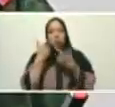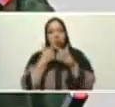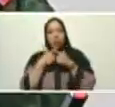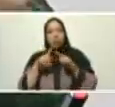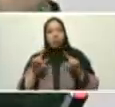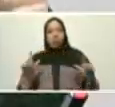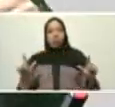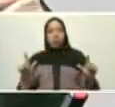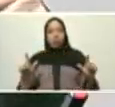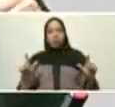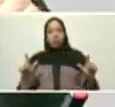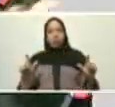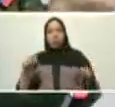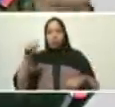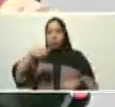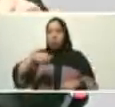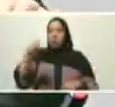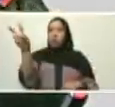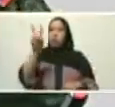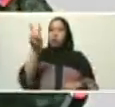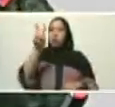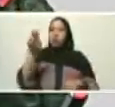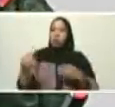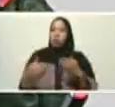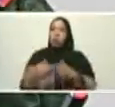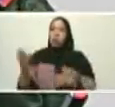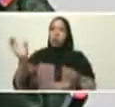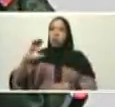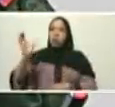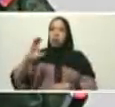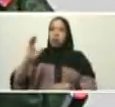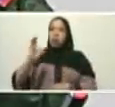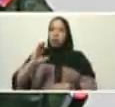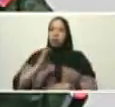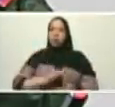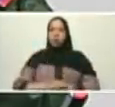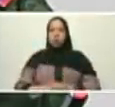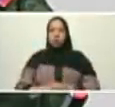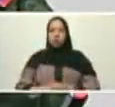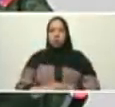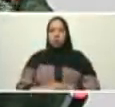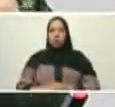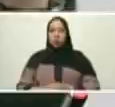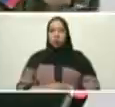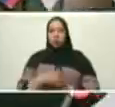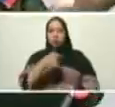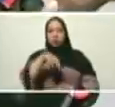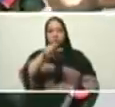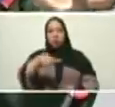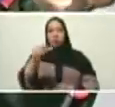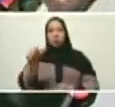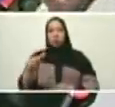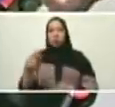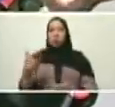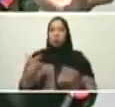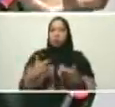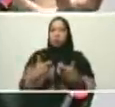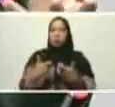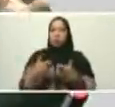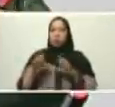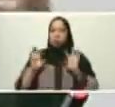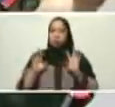y desde aquí de Venezuela, desde esta Caracas natal, se proyectó la independencia no solamente de nosotros, sino